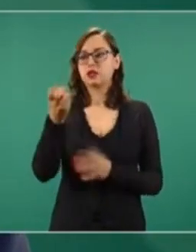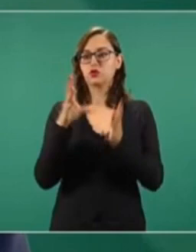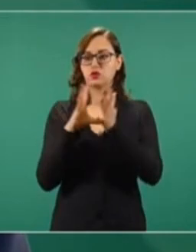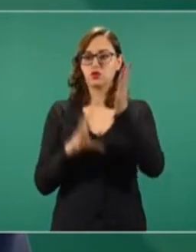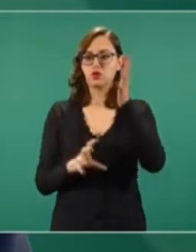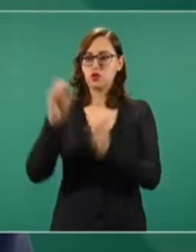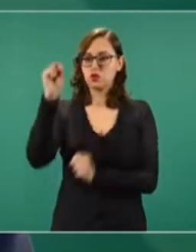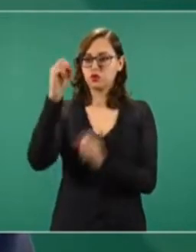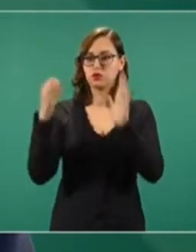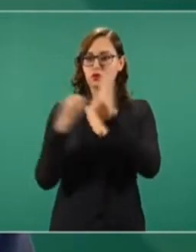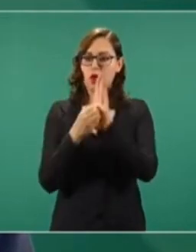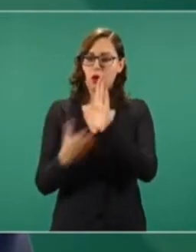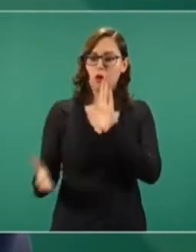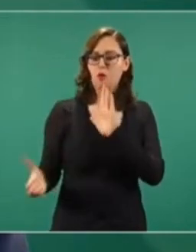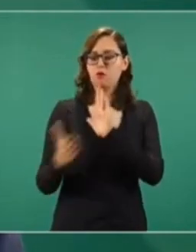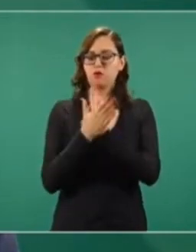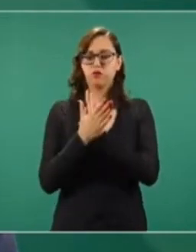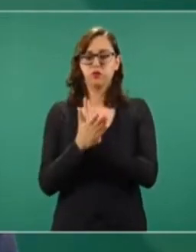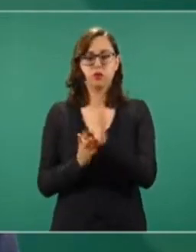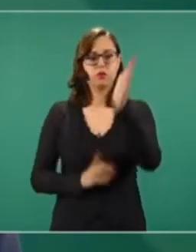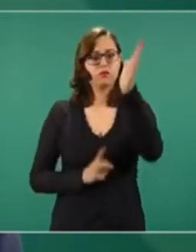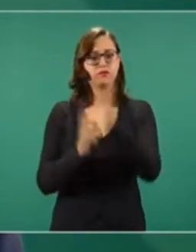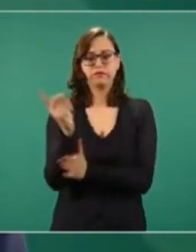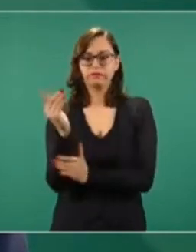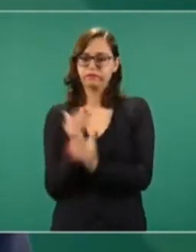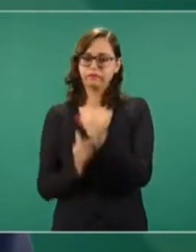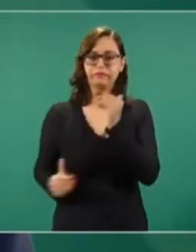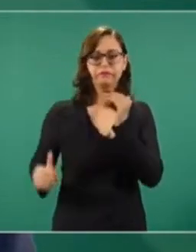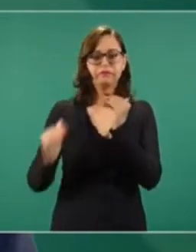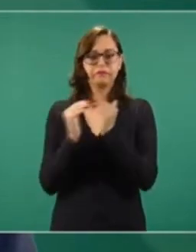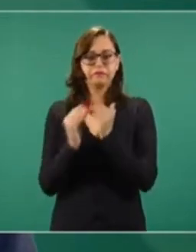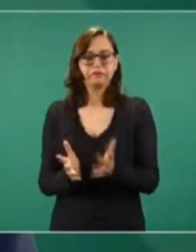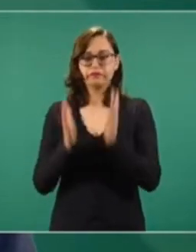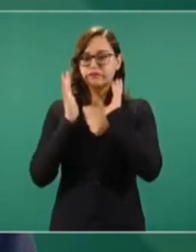a rango constitucional estos derechos.